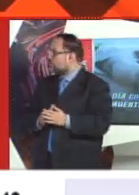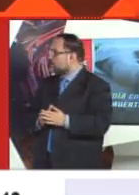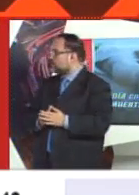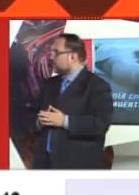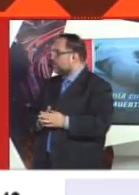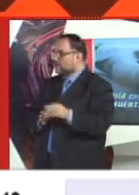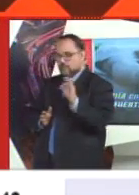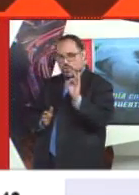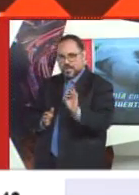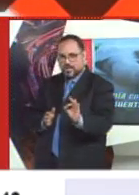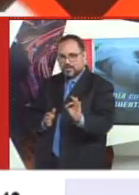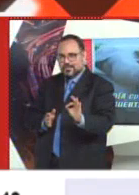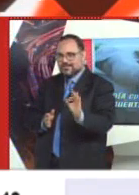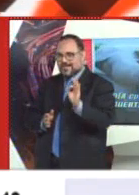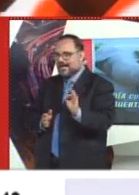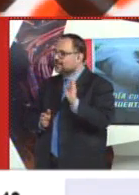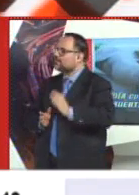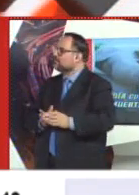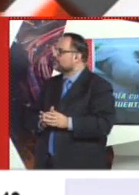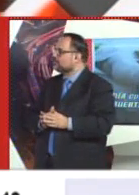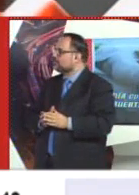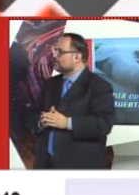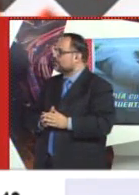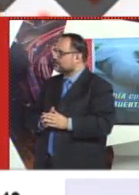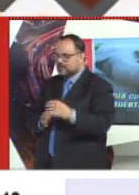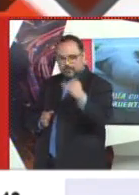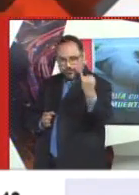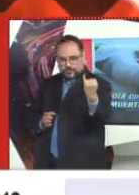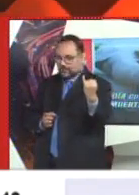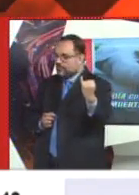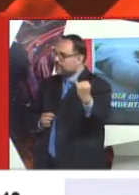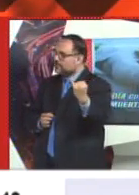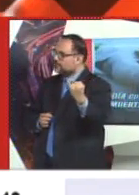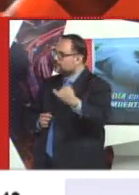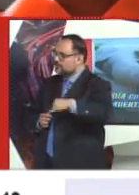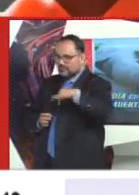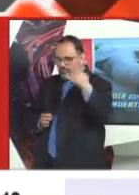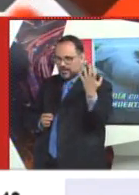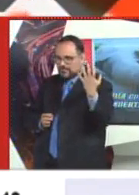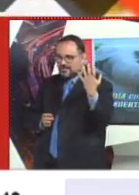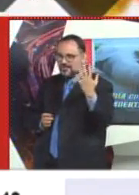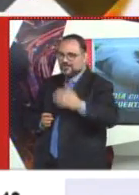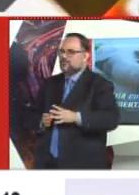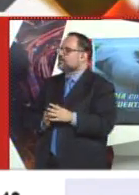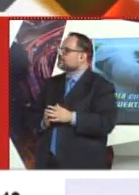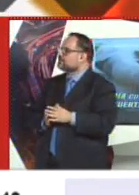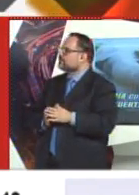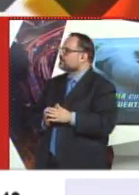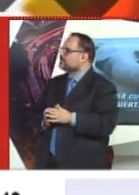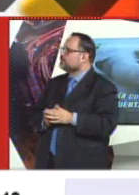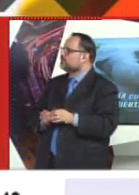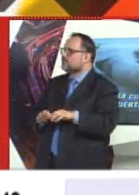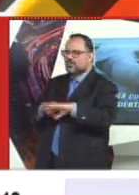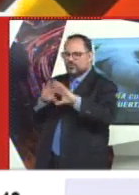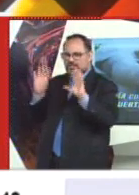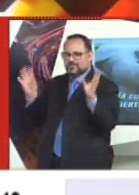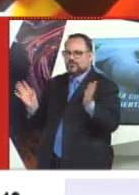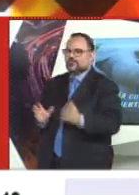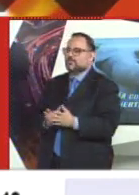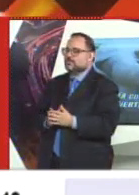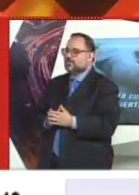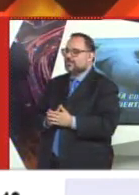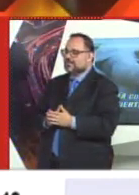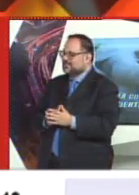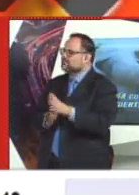lo has dicho de buena manera, vulnerables, altamente vulnerables, muy tecnológicos, muy capaces, pleno siglo XXI, una